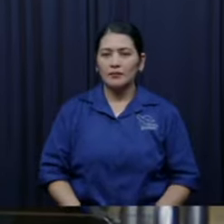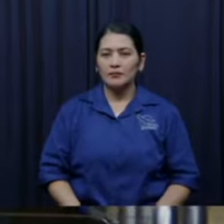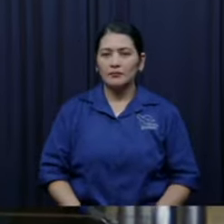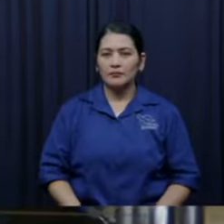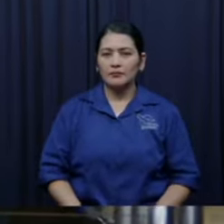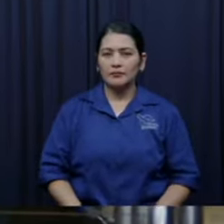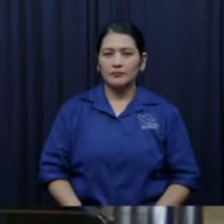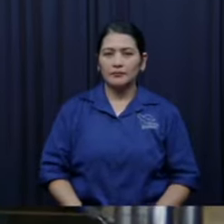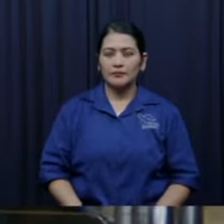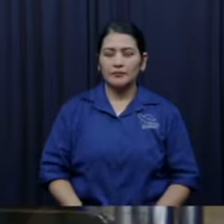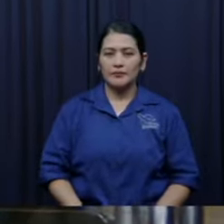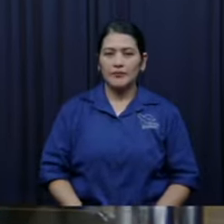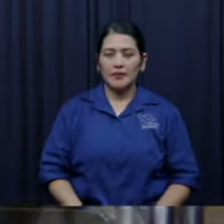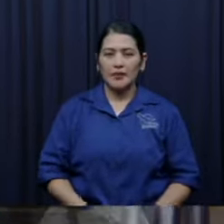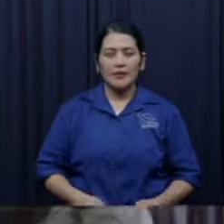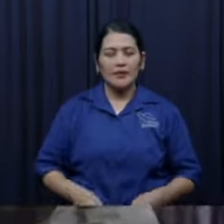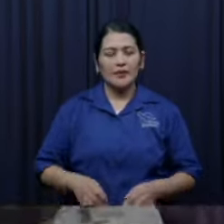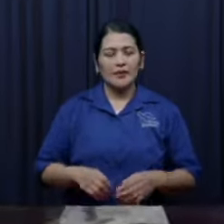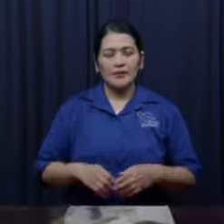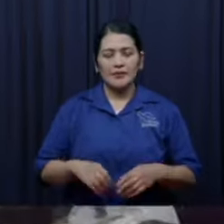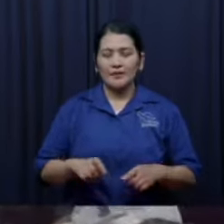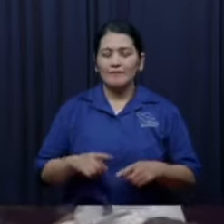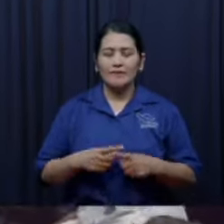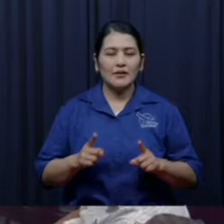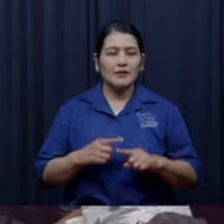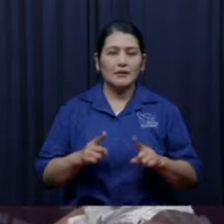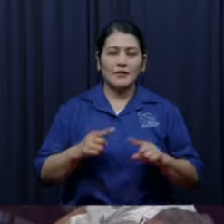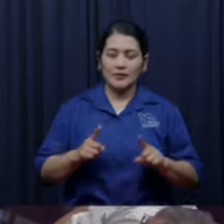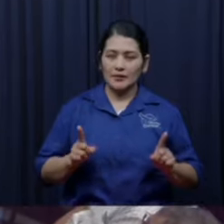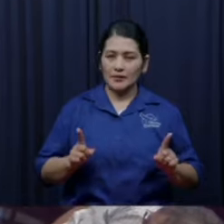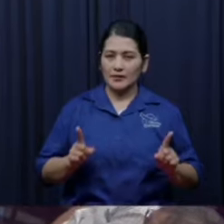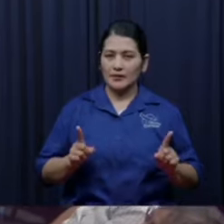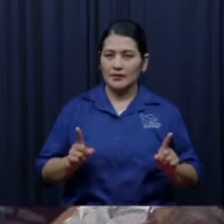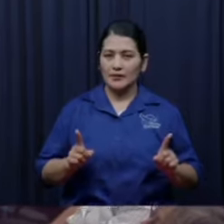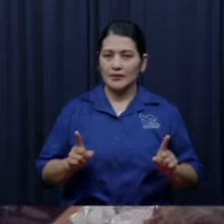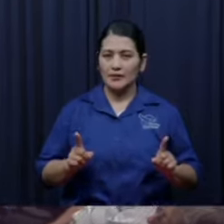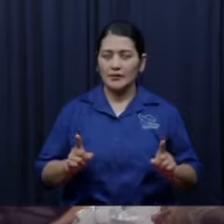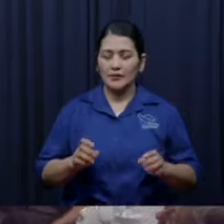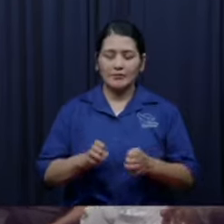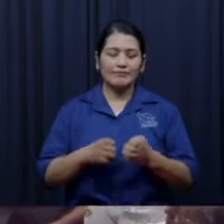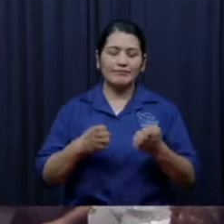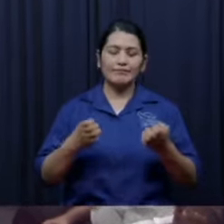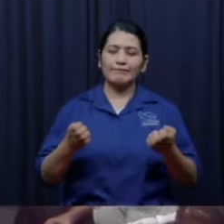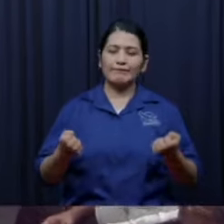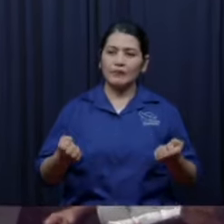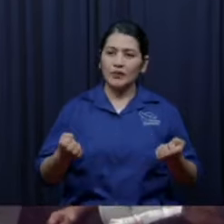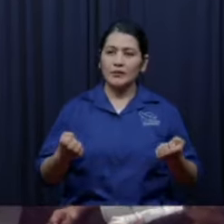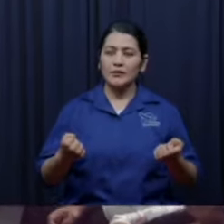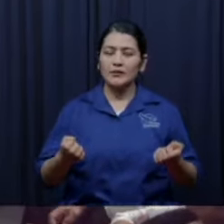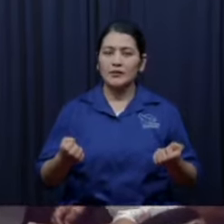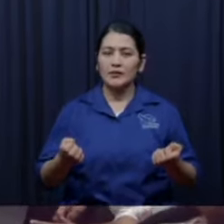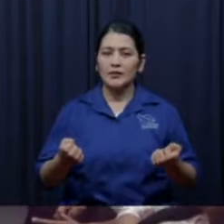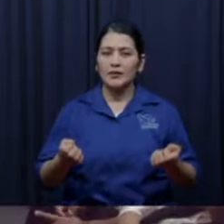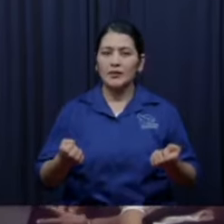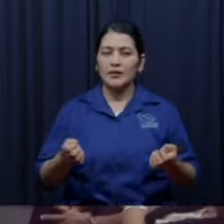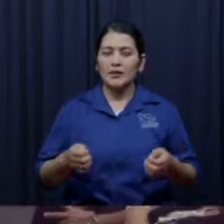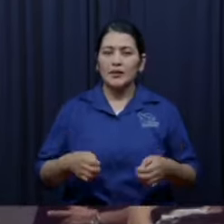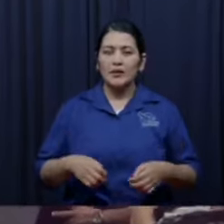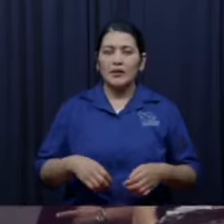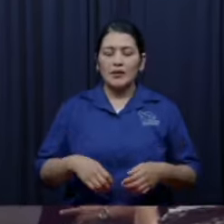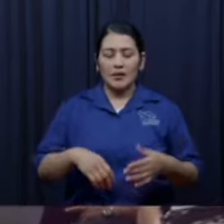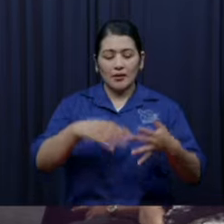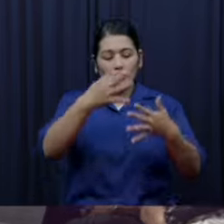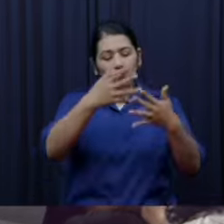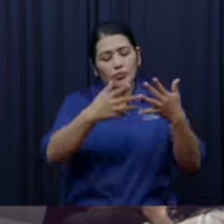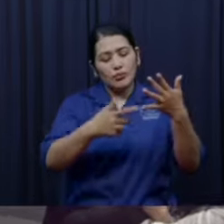ya me agarró cansado entonces aquí podría ser que ellos derrotaron a todos y cuando llegaron aquí ya estaban